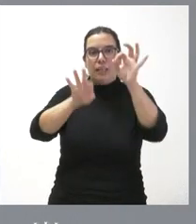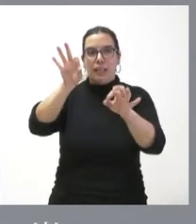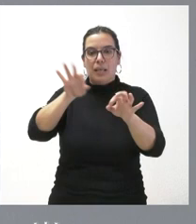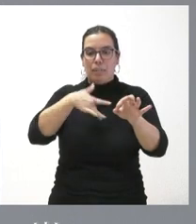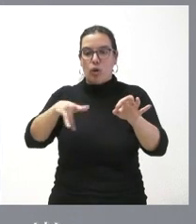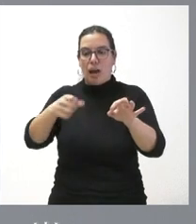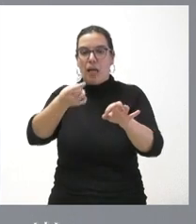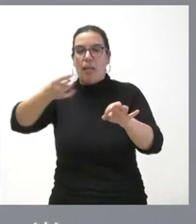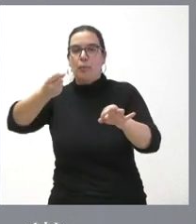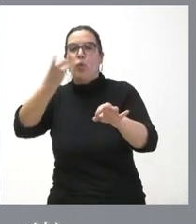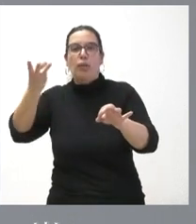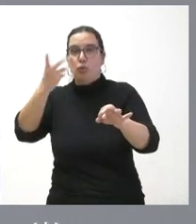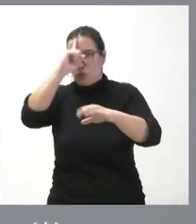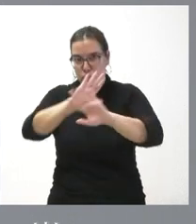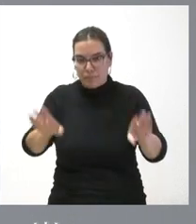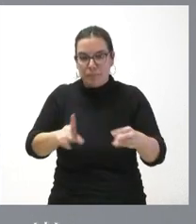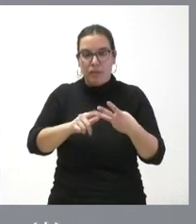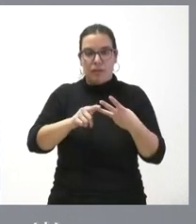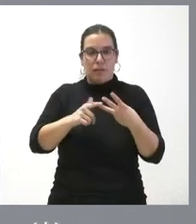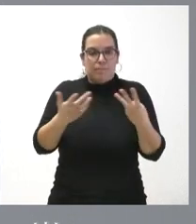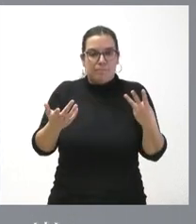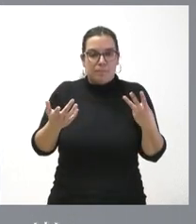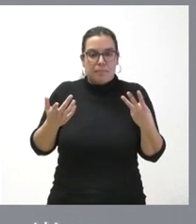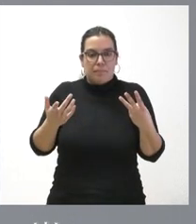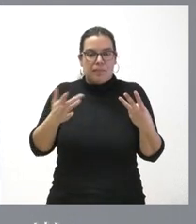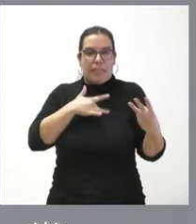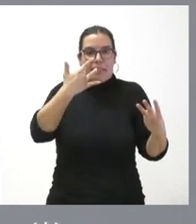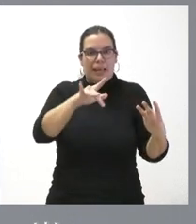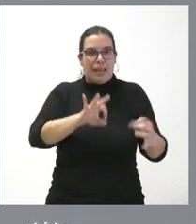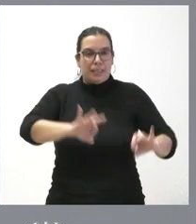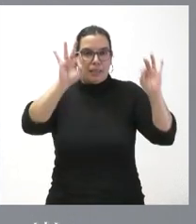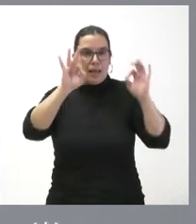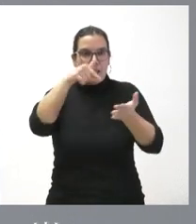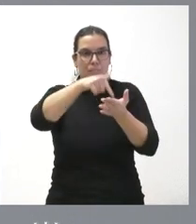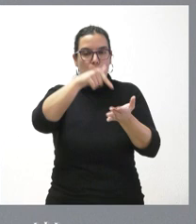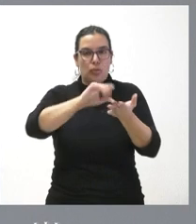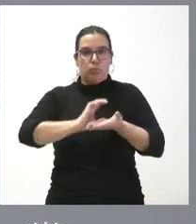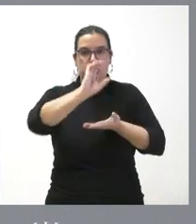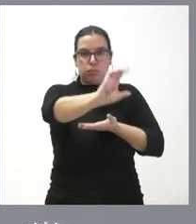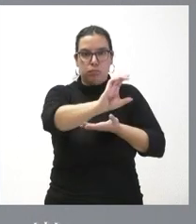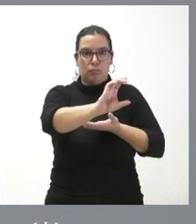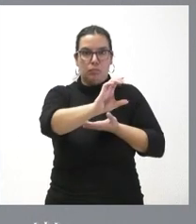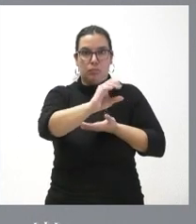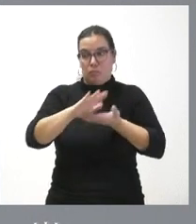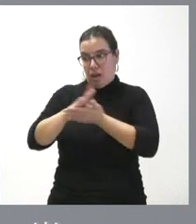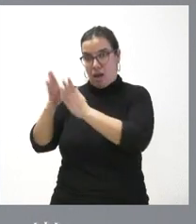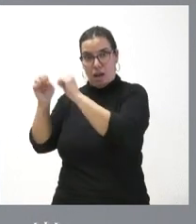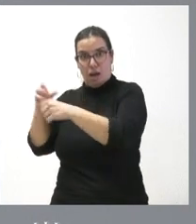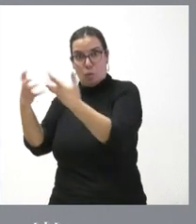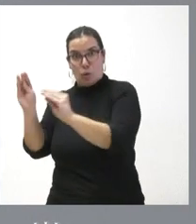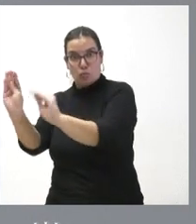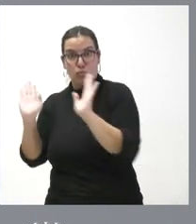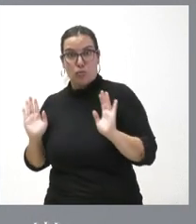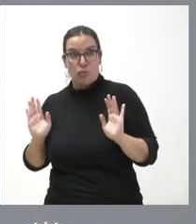¿qué parte nos va a corresponder de cesión extra de impuestos de la que se habla en este acuerdo? ¿qué